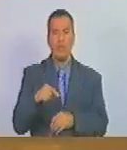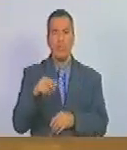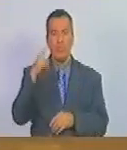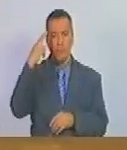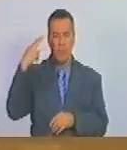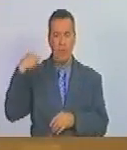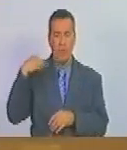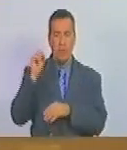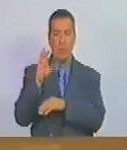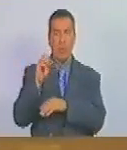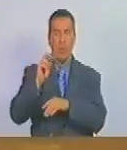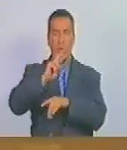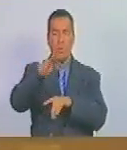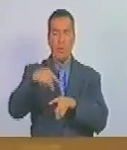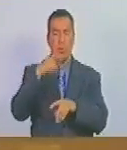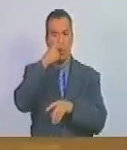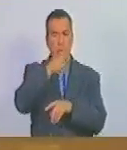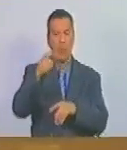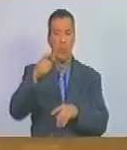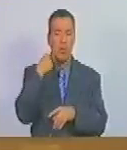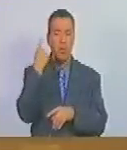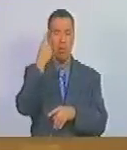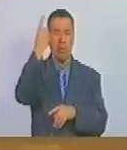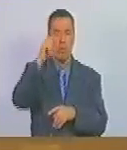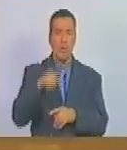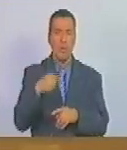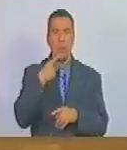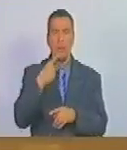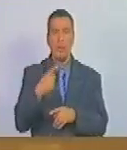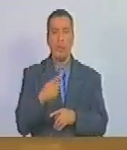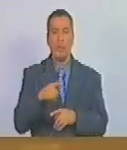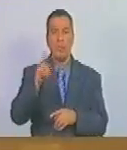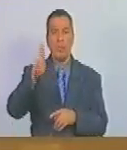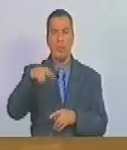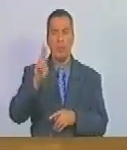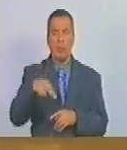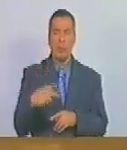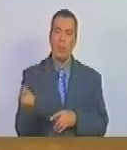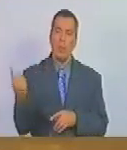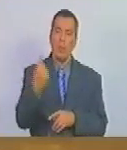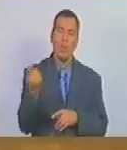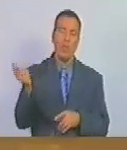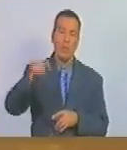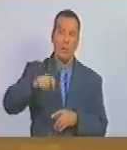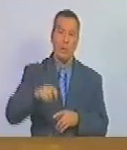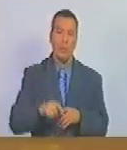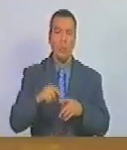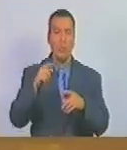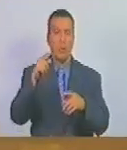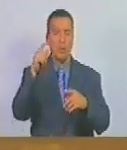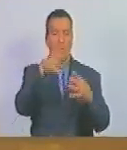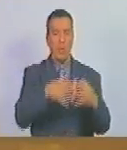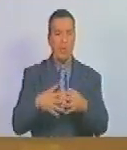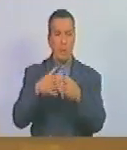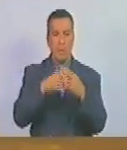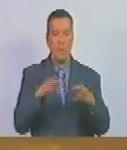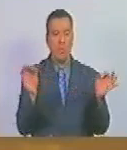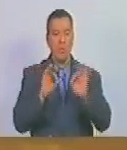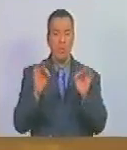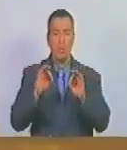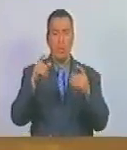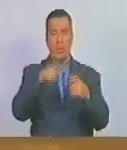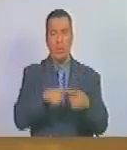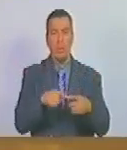desde este pueblo heroico, le decimos, más nunca volverán el Imperio Norteamericano, ni ningún